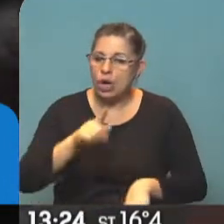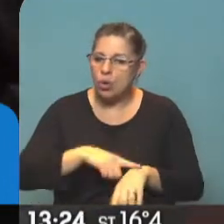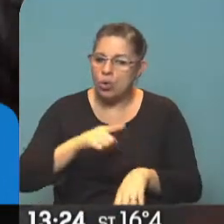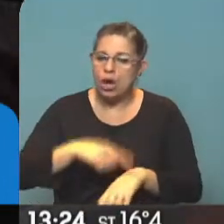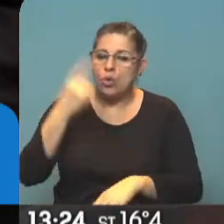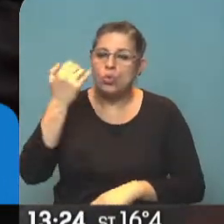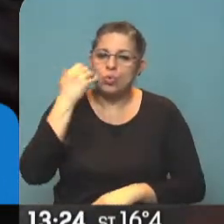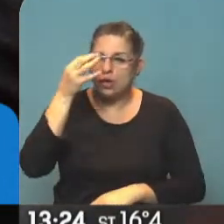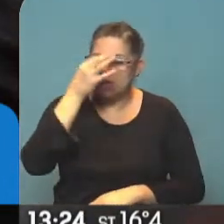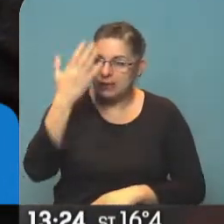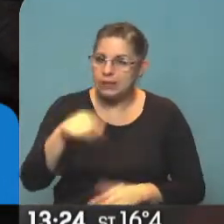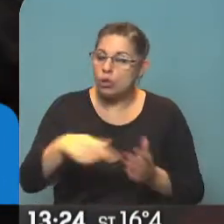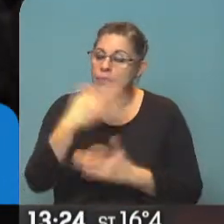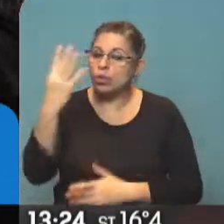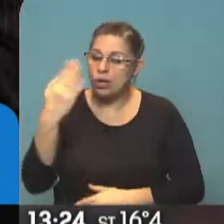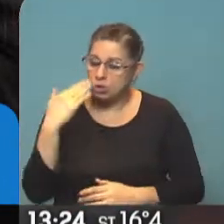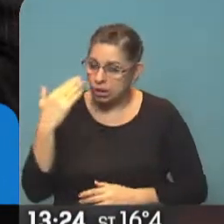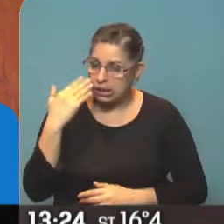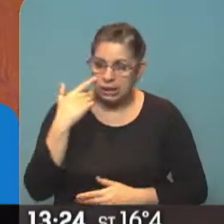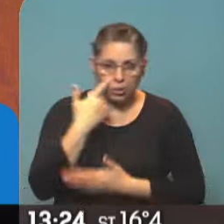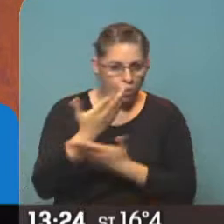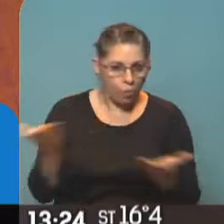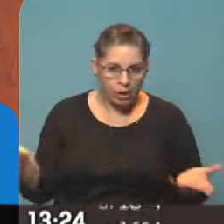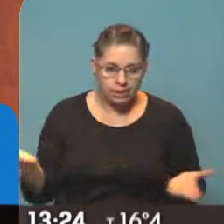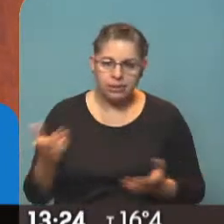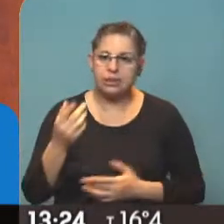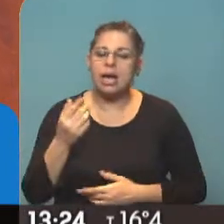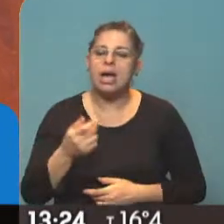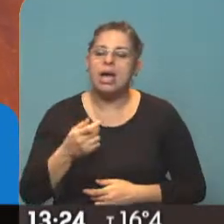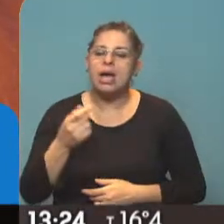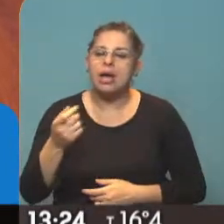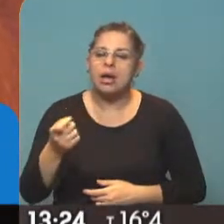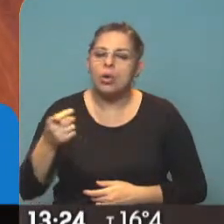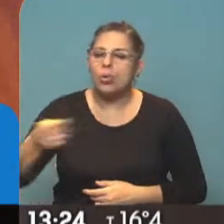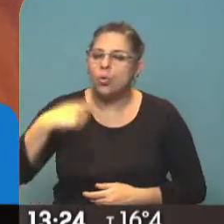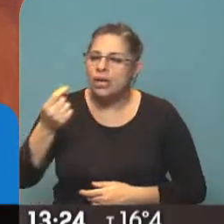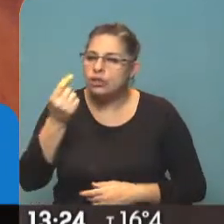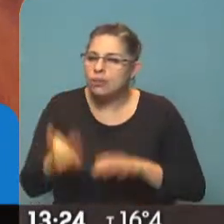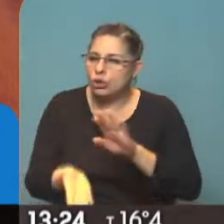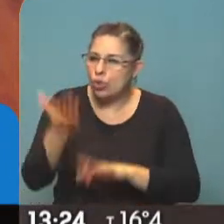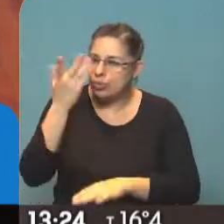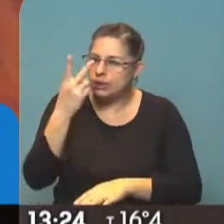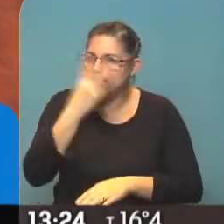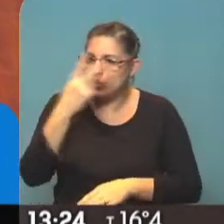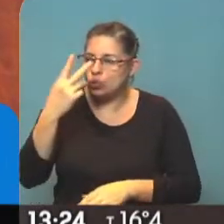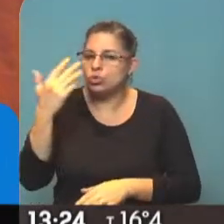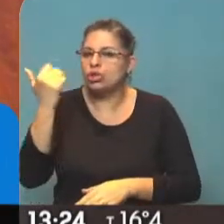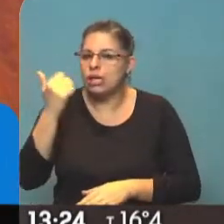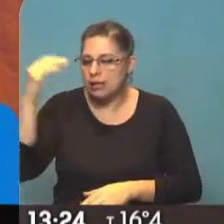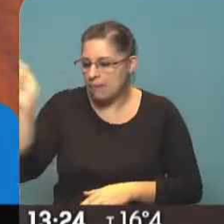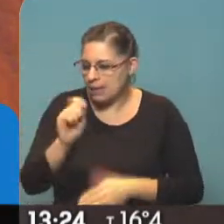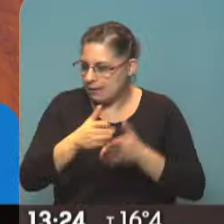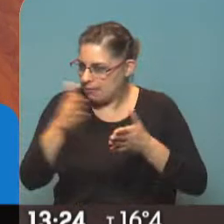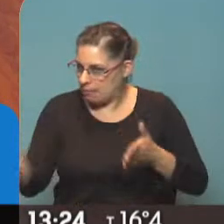25 a las 4 de la tarde se va a dar a conocer el aumento, la movilidad jubilatoria del segundo semestre ya, digamos. Así es,